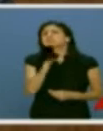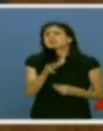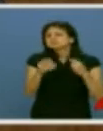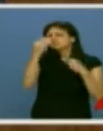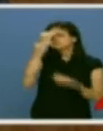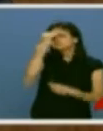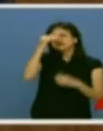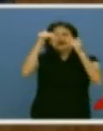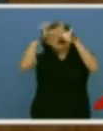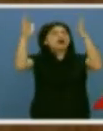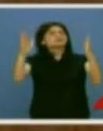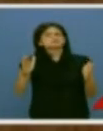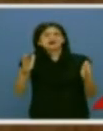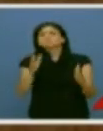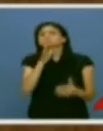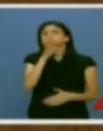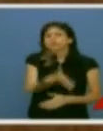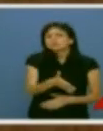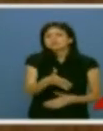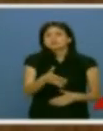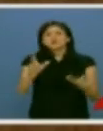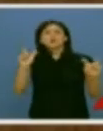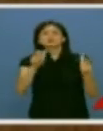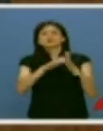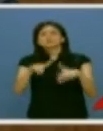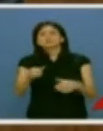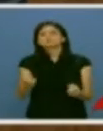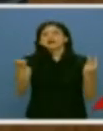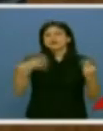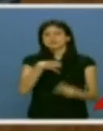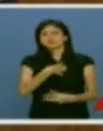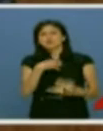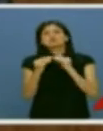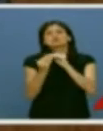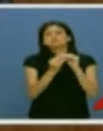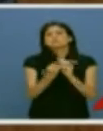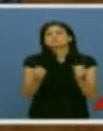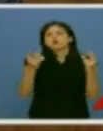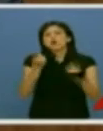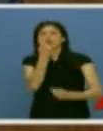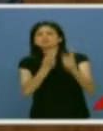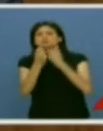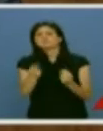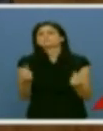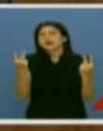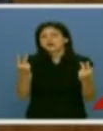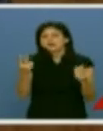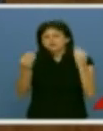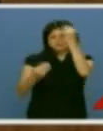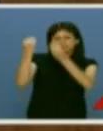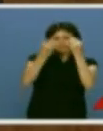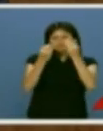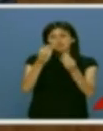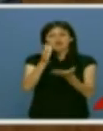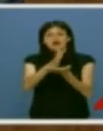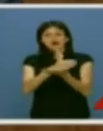existe este edificio, para qué están las Cortes, la Junta, el Procurador del Común, el Consejo de Cuentas o el Consultivo. Repensemos para qué existe la propia